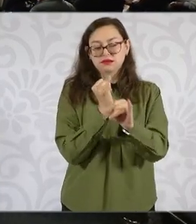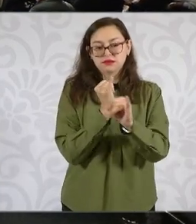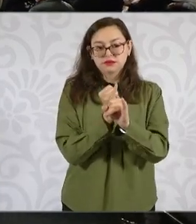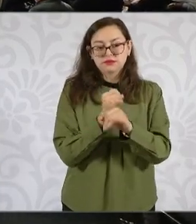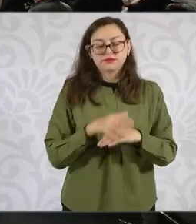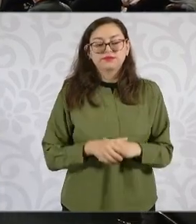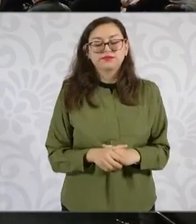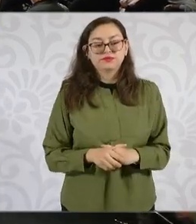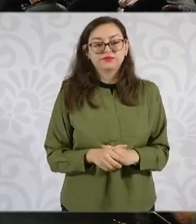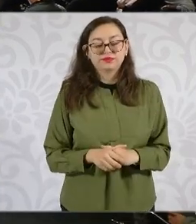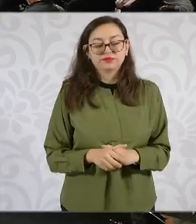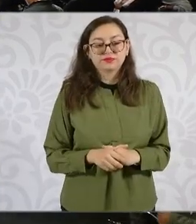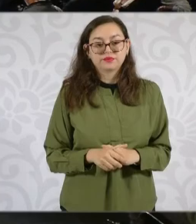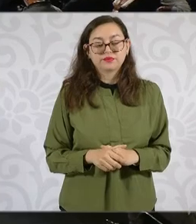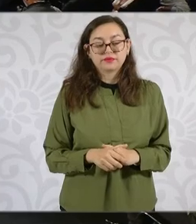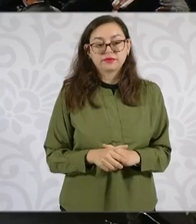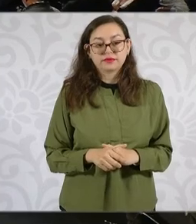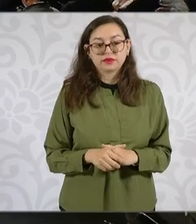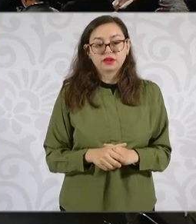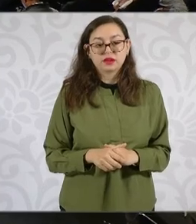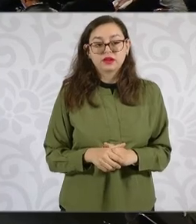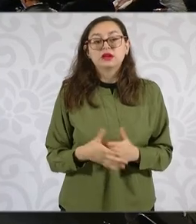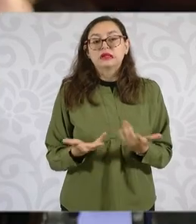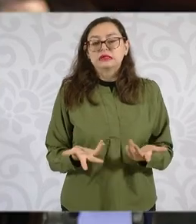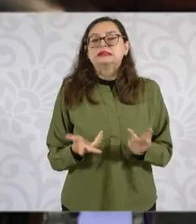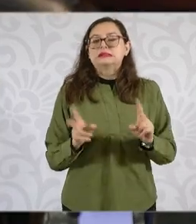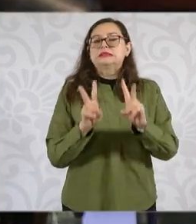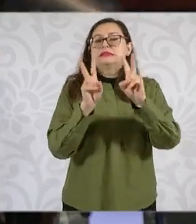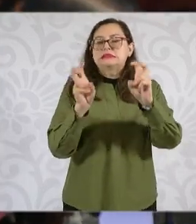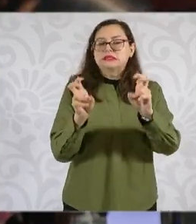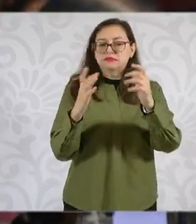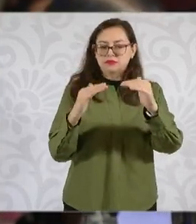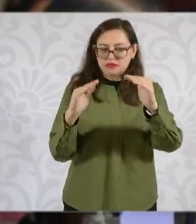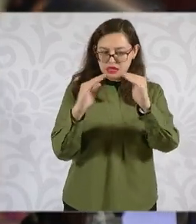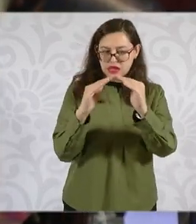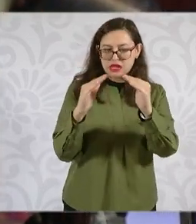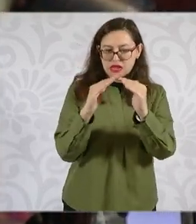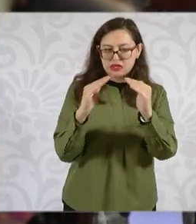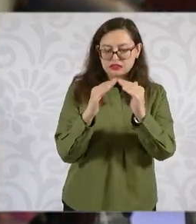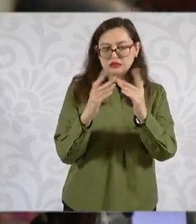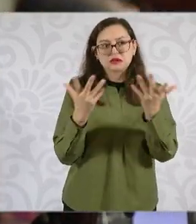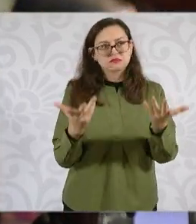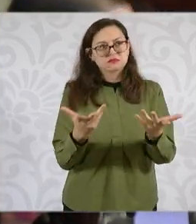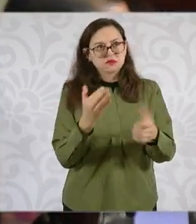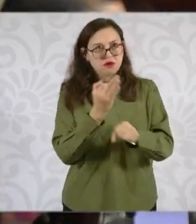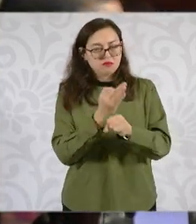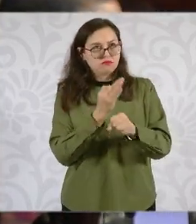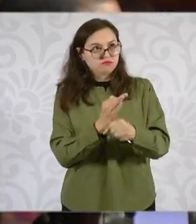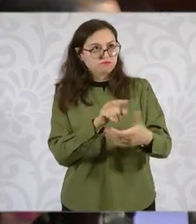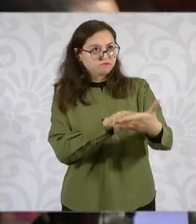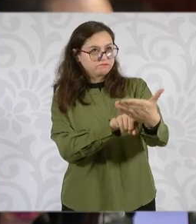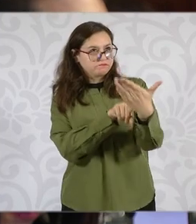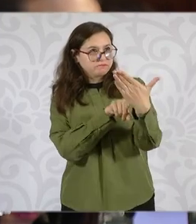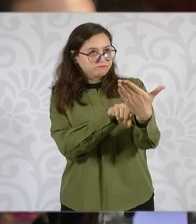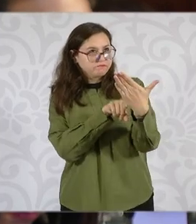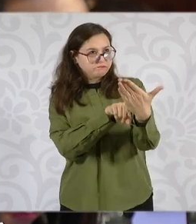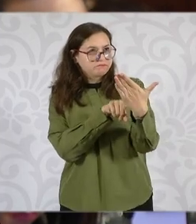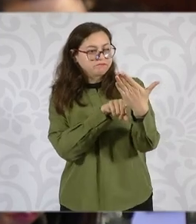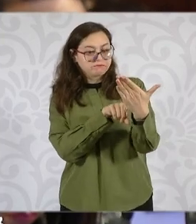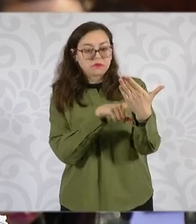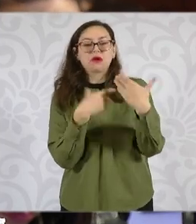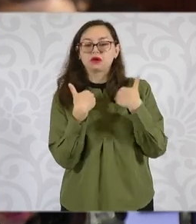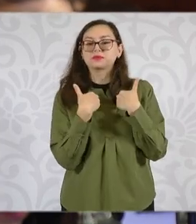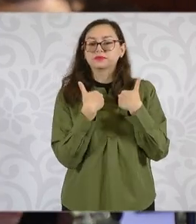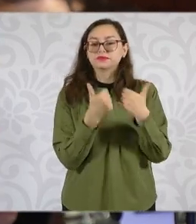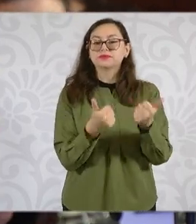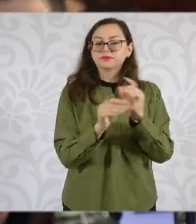tema de la vivienda, que son muy ilustrativos los datos que se proyectan